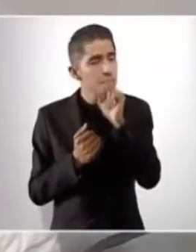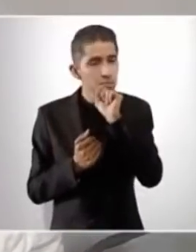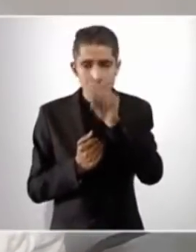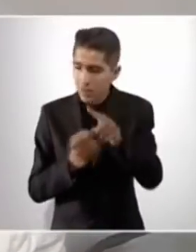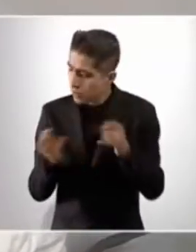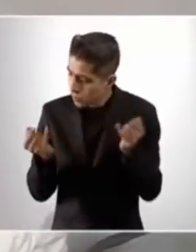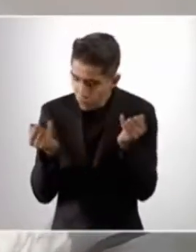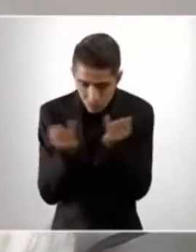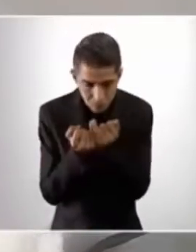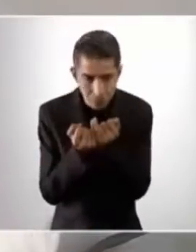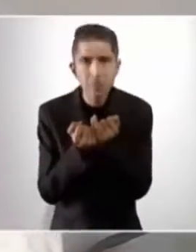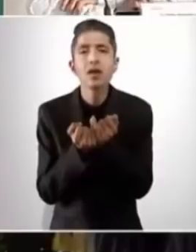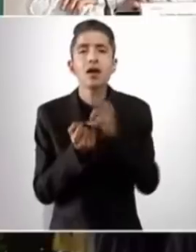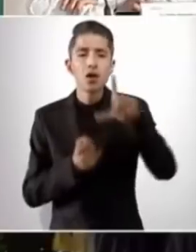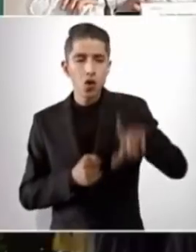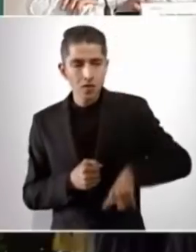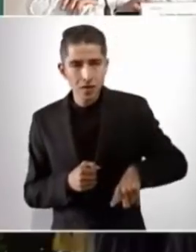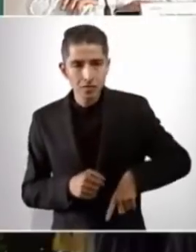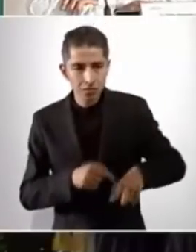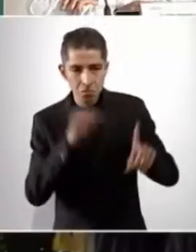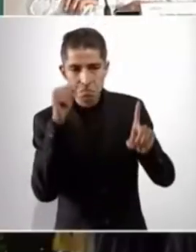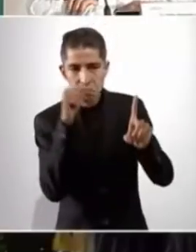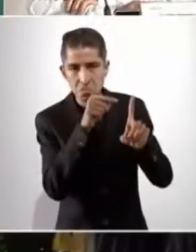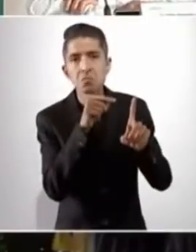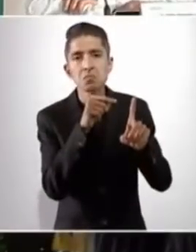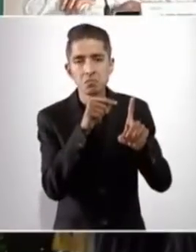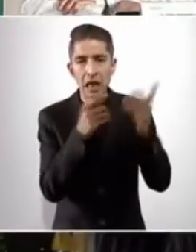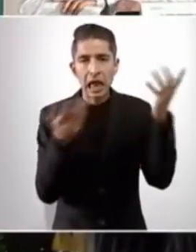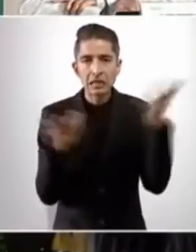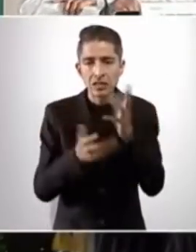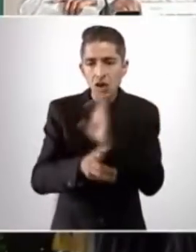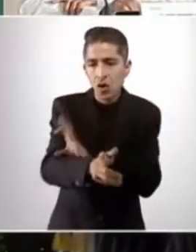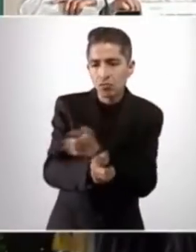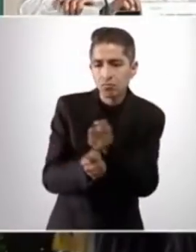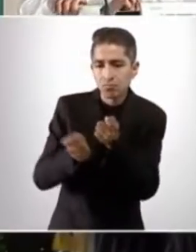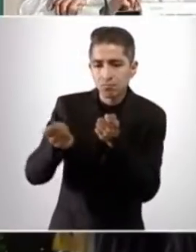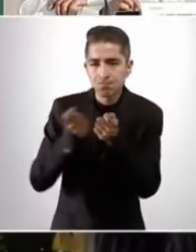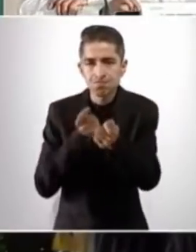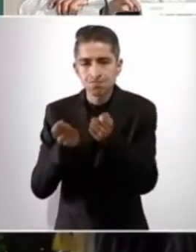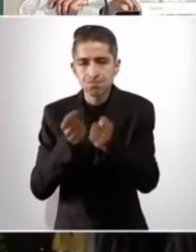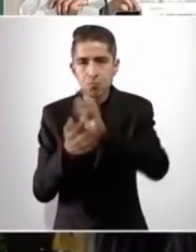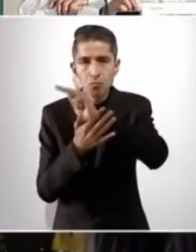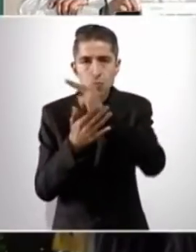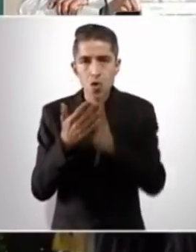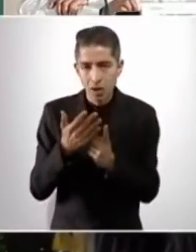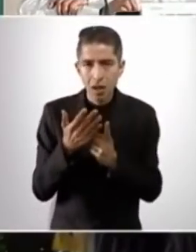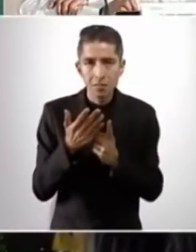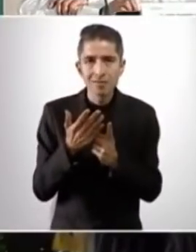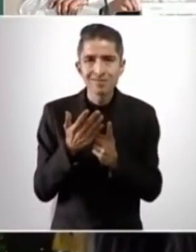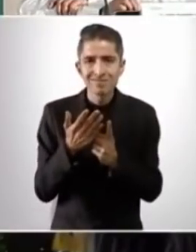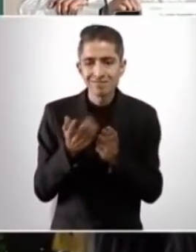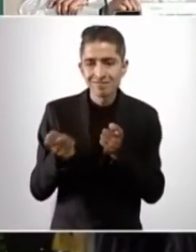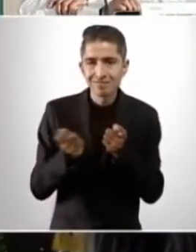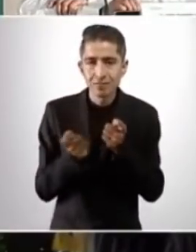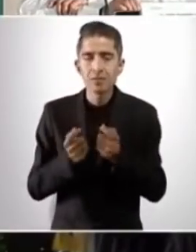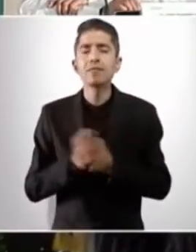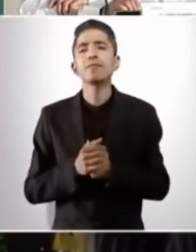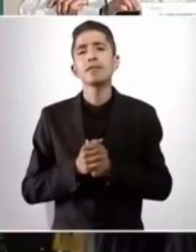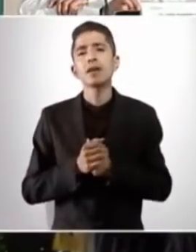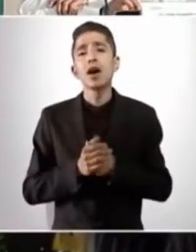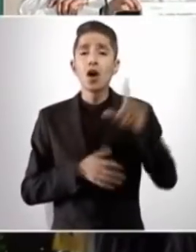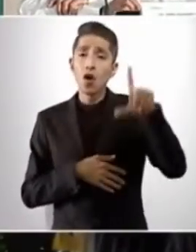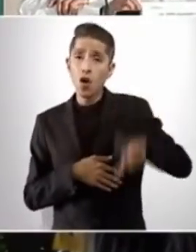mismo, el gobernador va a coordinar estos programas. El